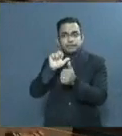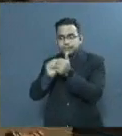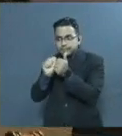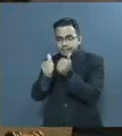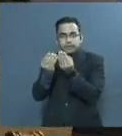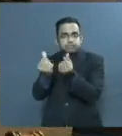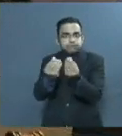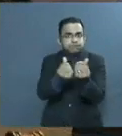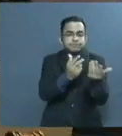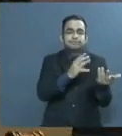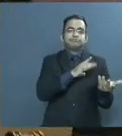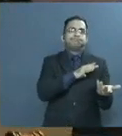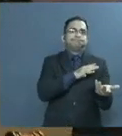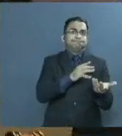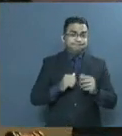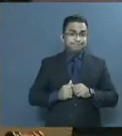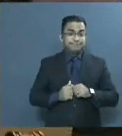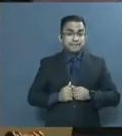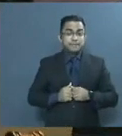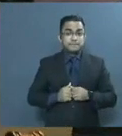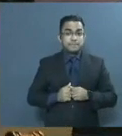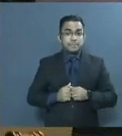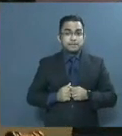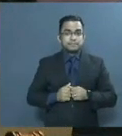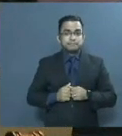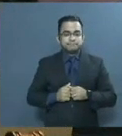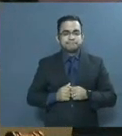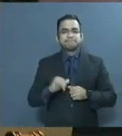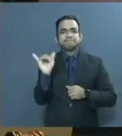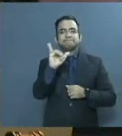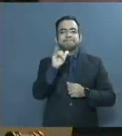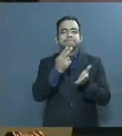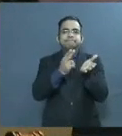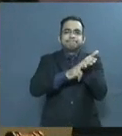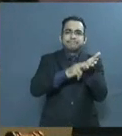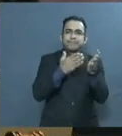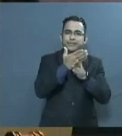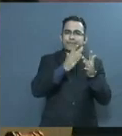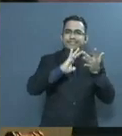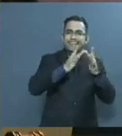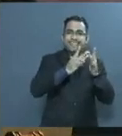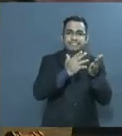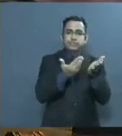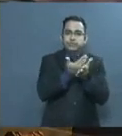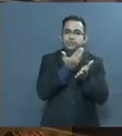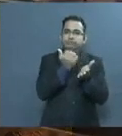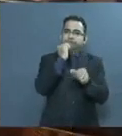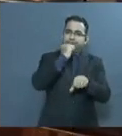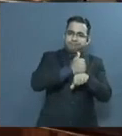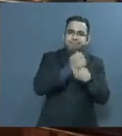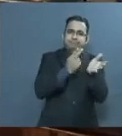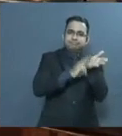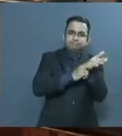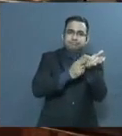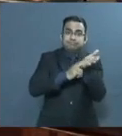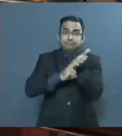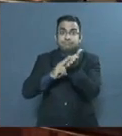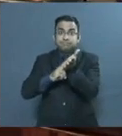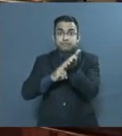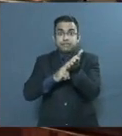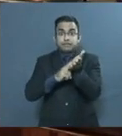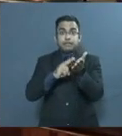este Tribunal, la incorporación de la firma electrónica hizo posible la realización de 47